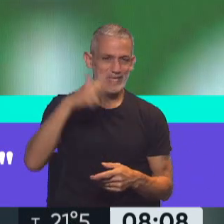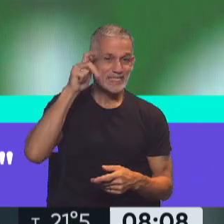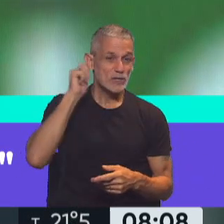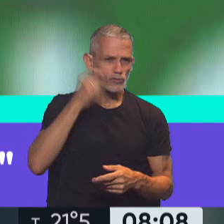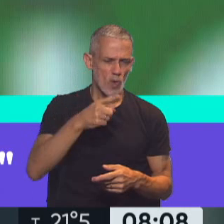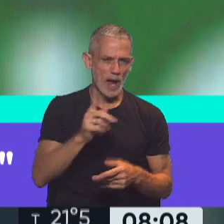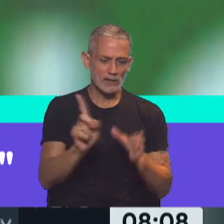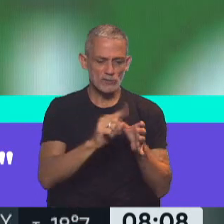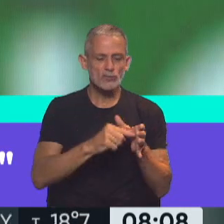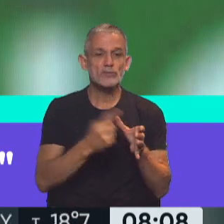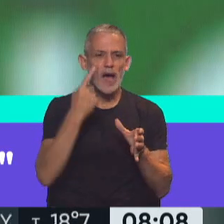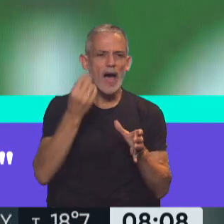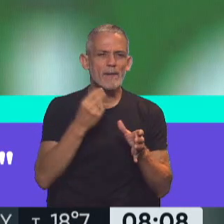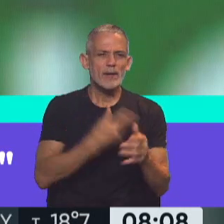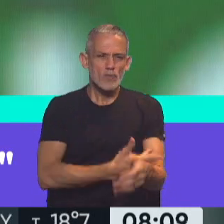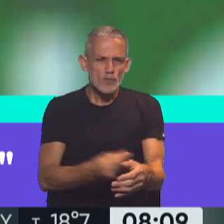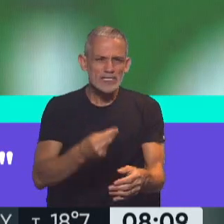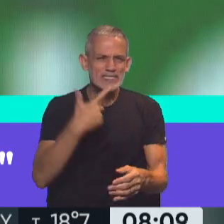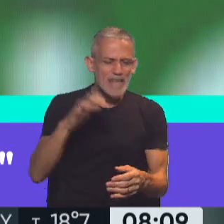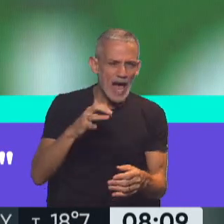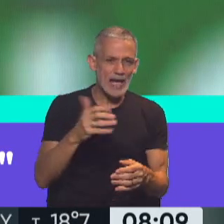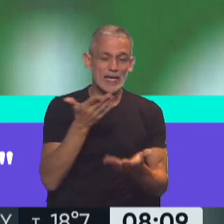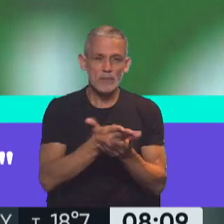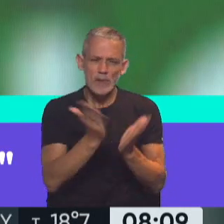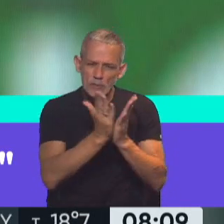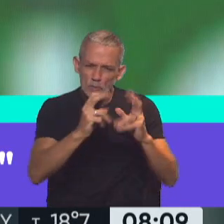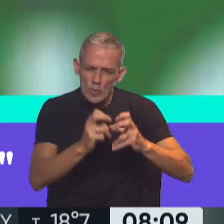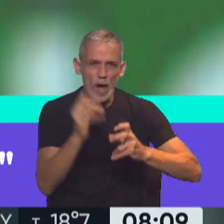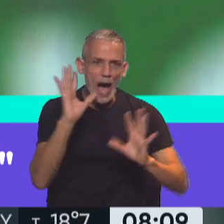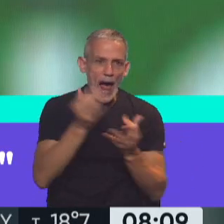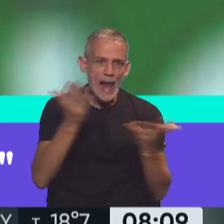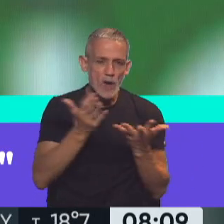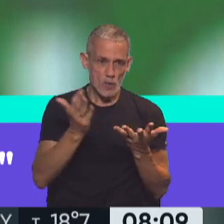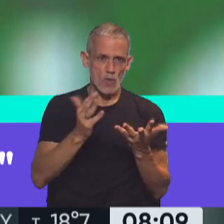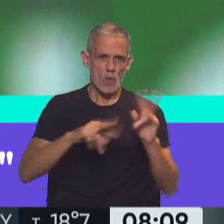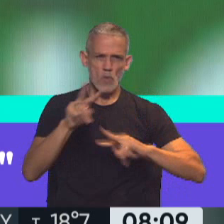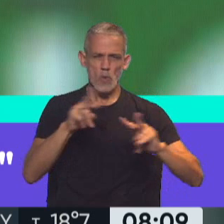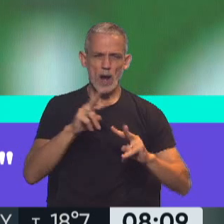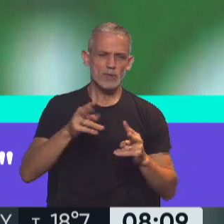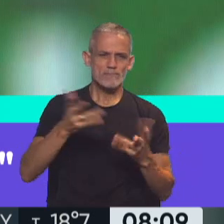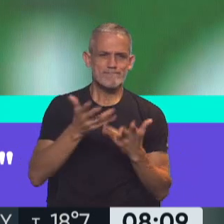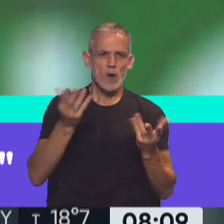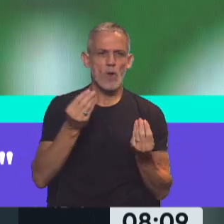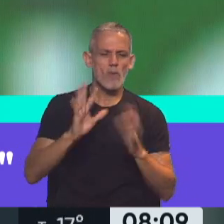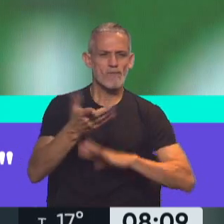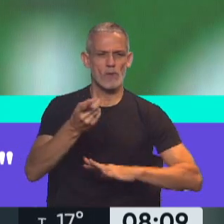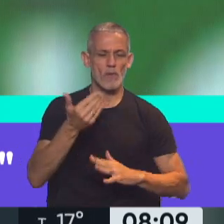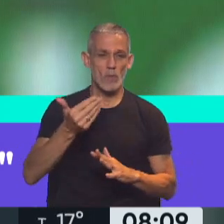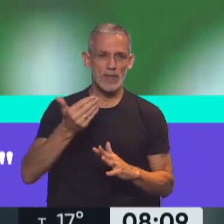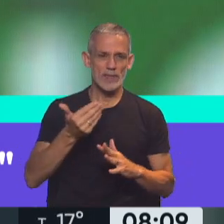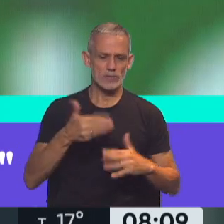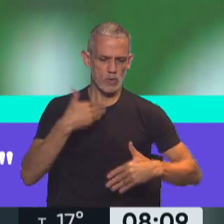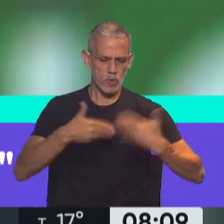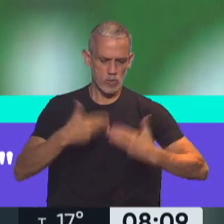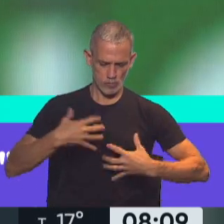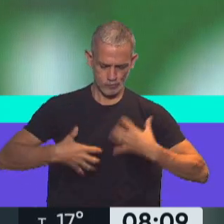le ha pedido que dé muestras de sangre, se lo está estudiando, se está buscando la variante de ver cómo se desarrolla